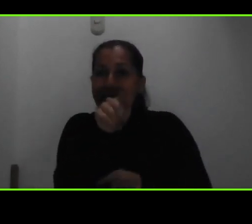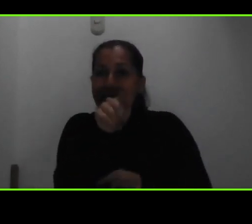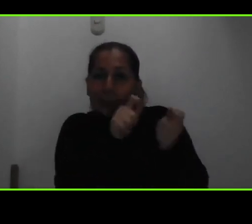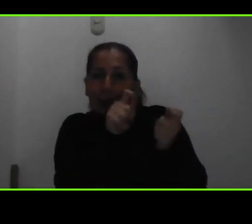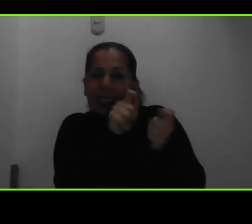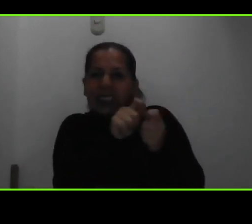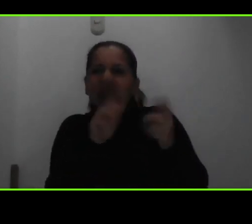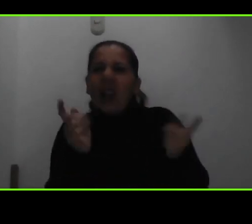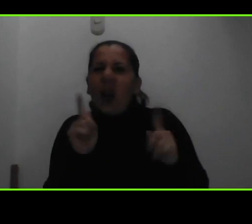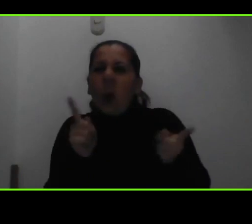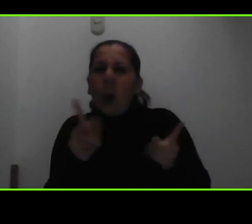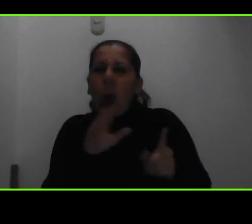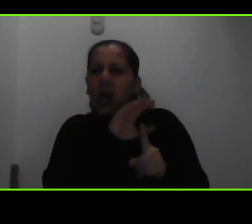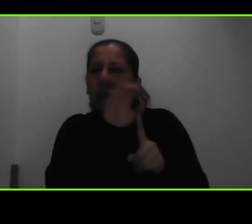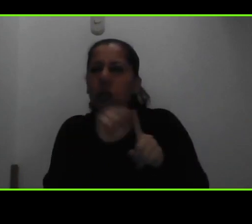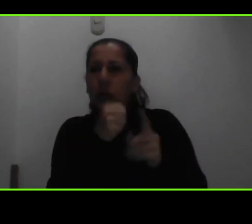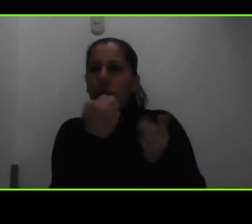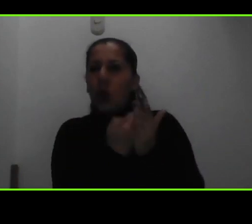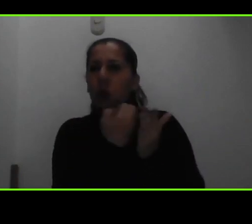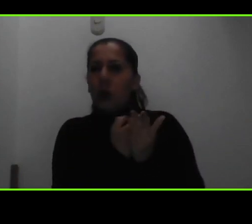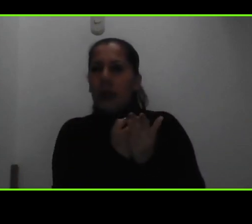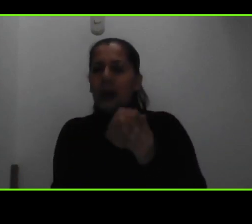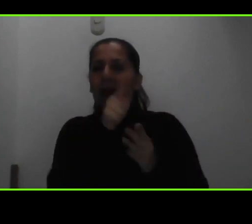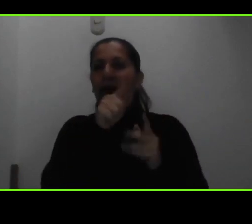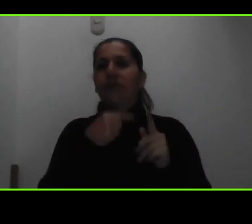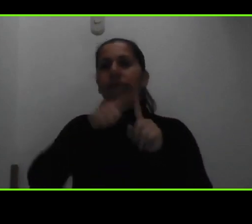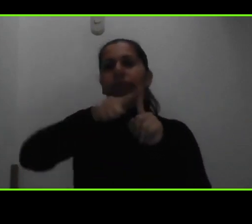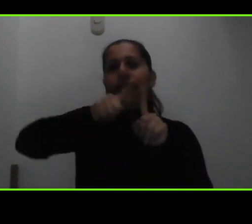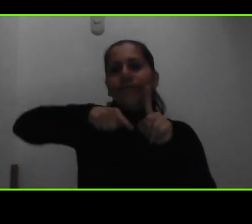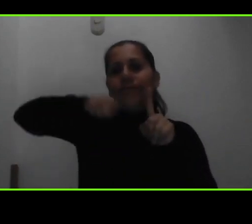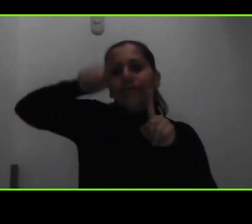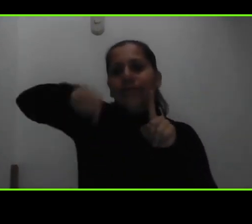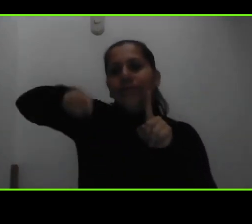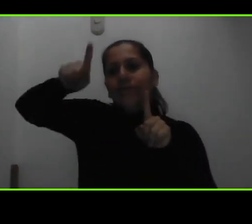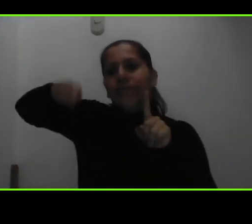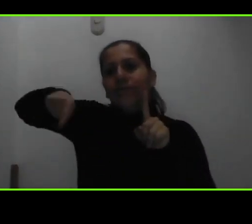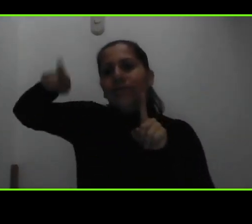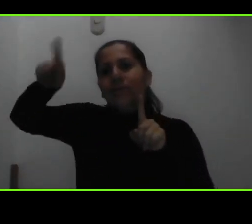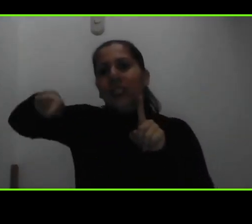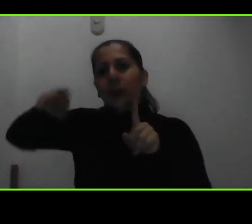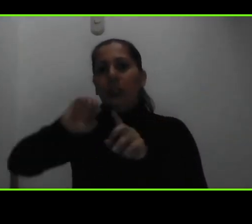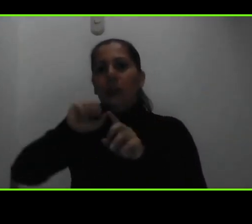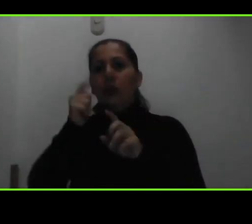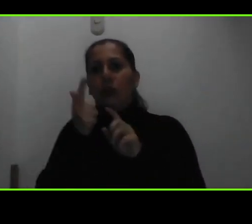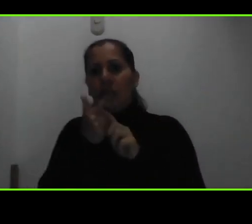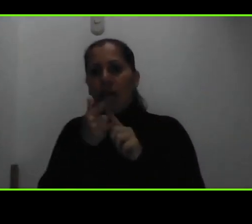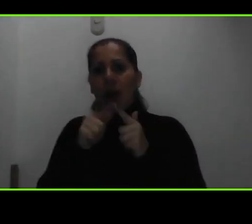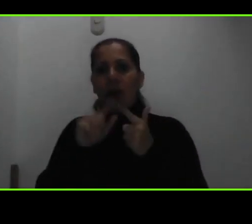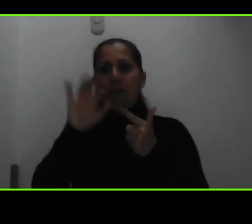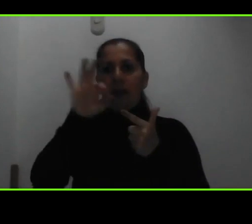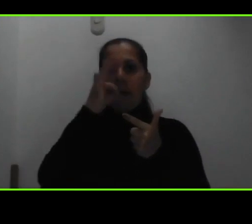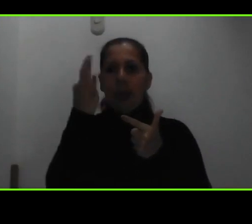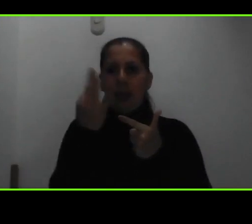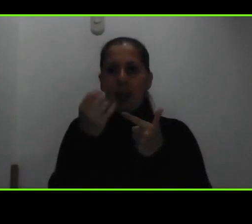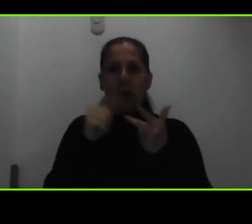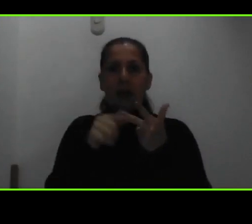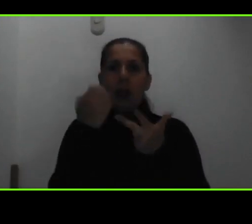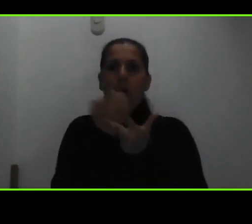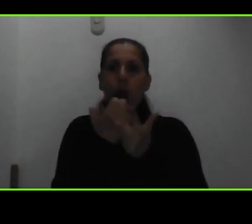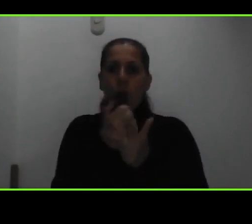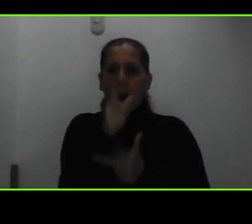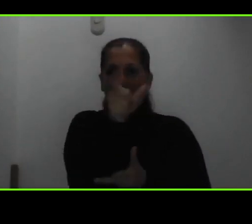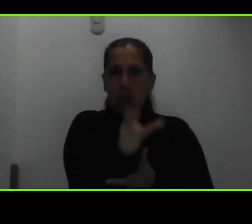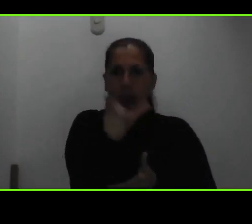socioeconómica y lo que mide es la situación a nivel social familiar económico que tiene la persona